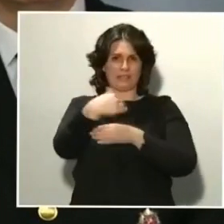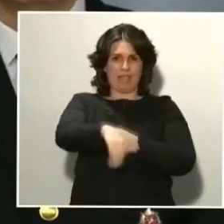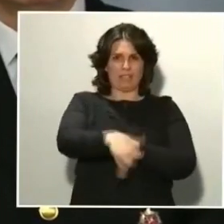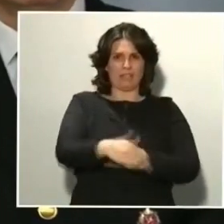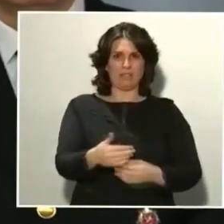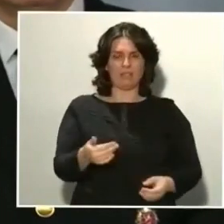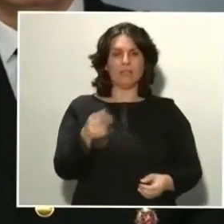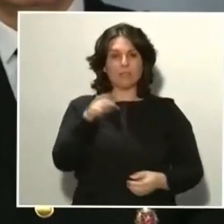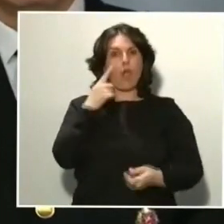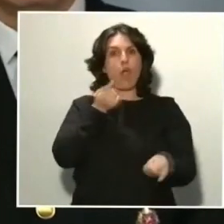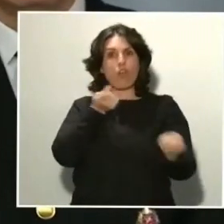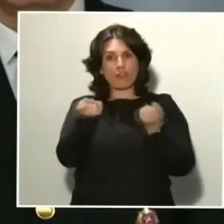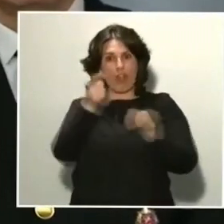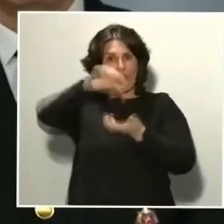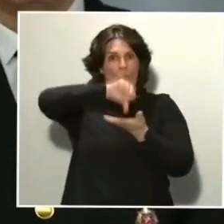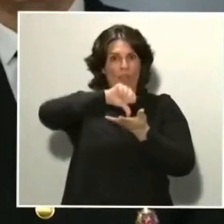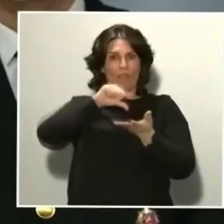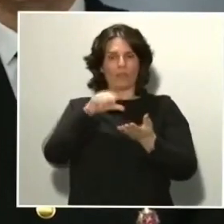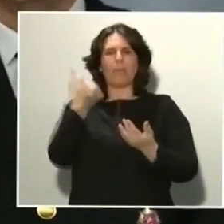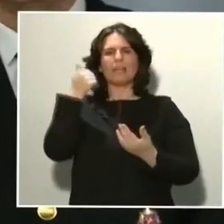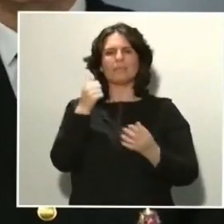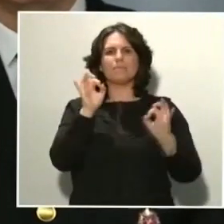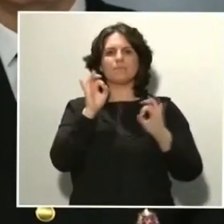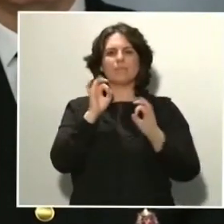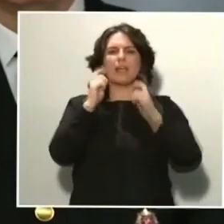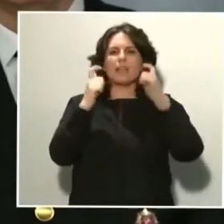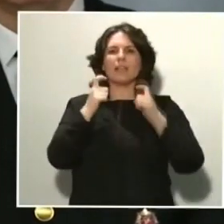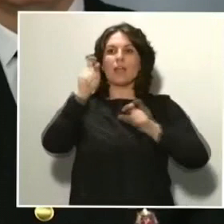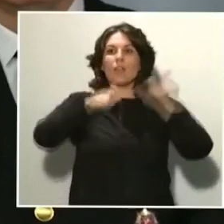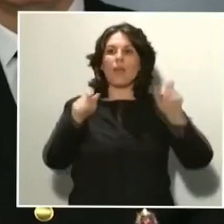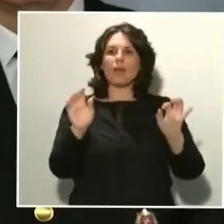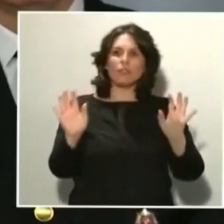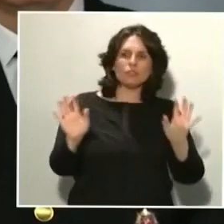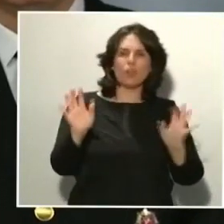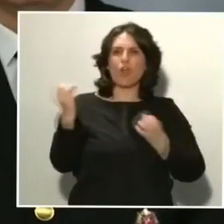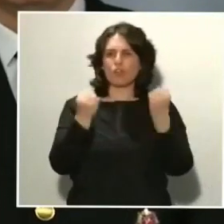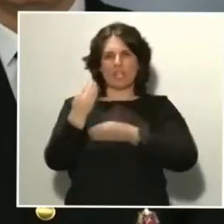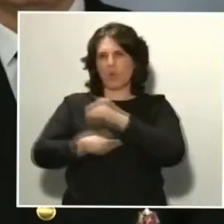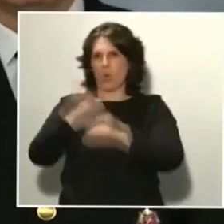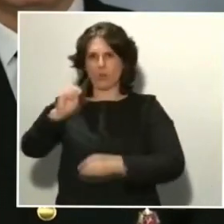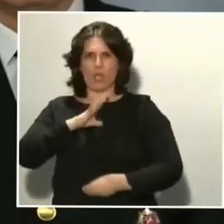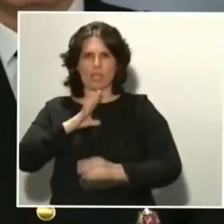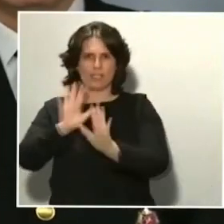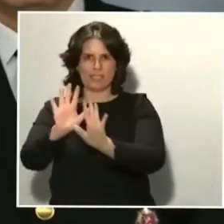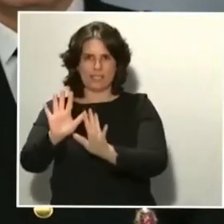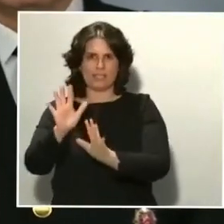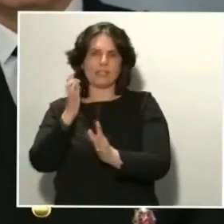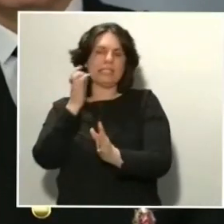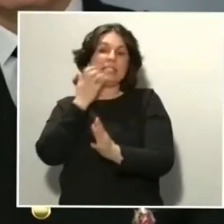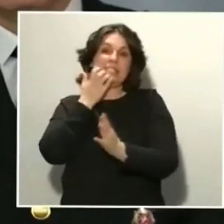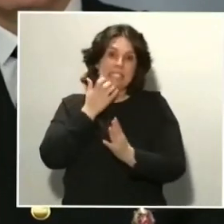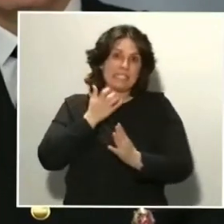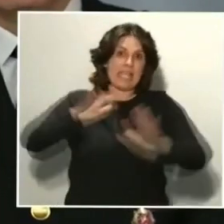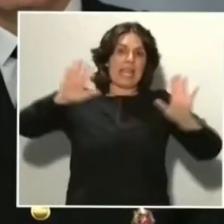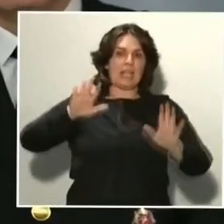orientados a disuadir a los ciudadanos de que usen el vehículo por aquellas motivos, por aquellas causas que no